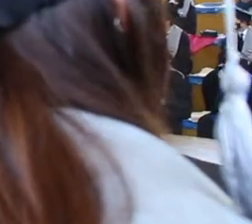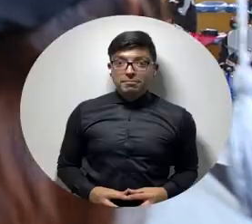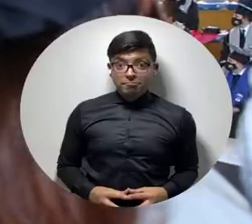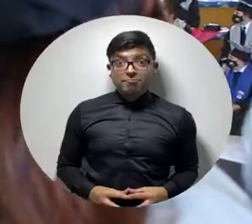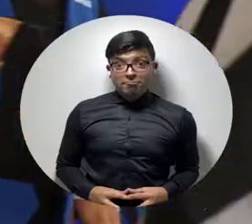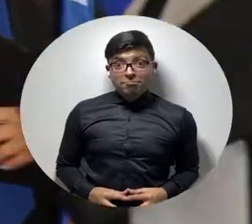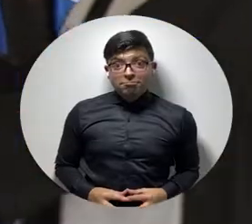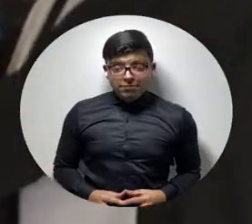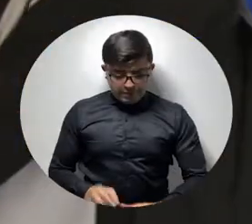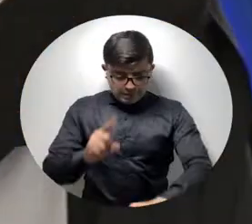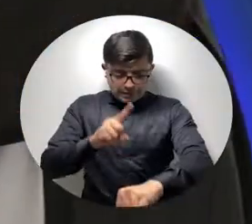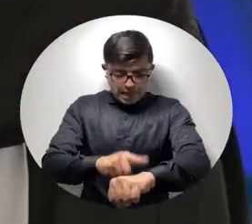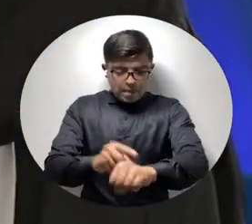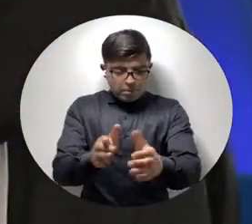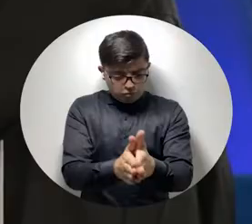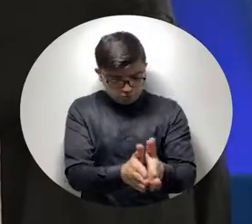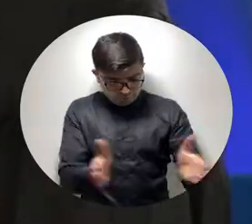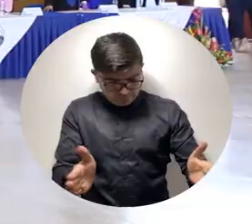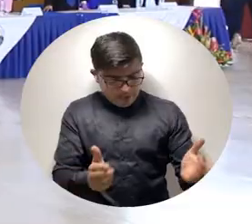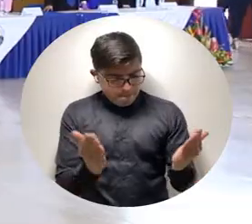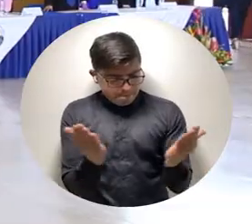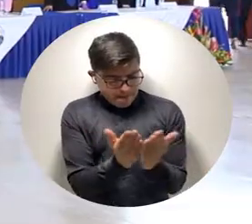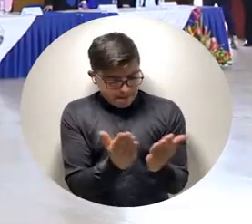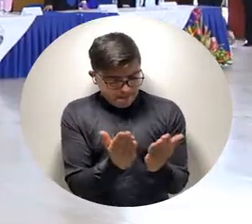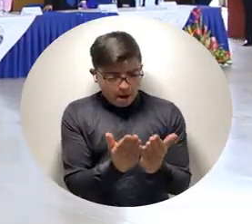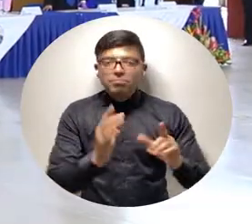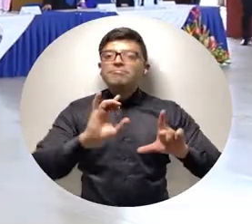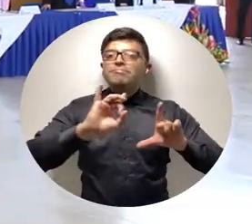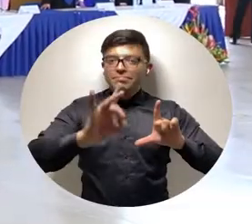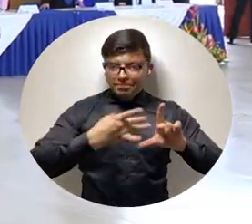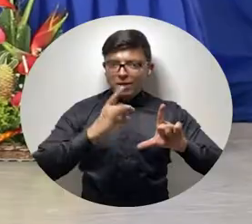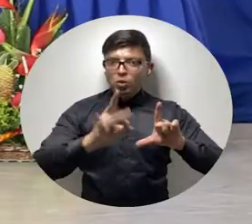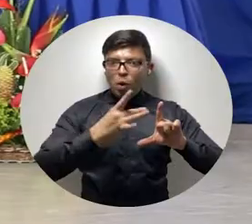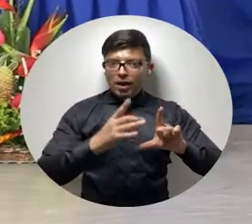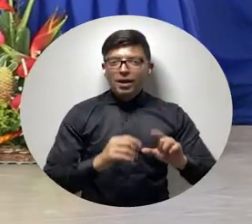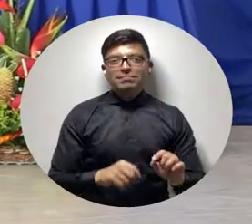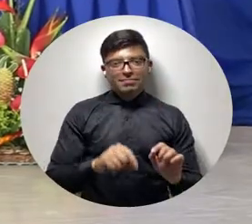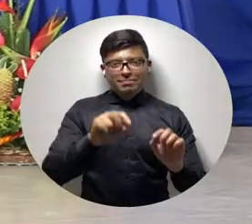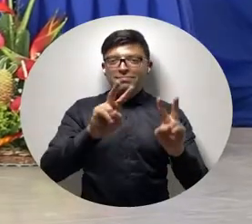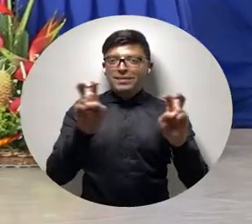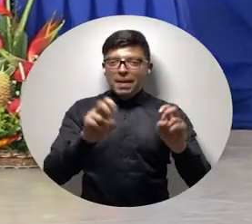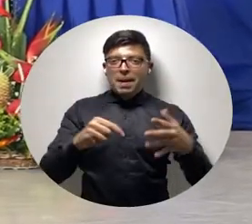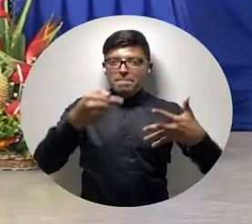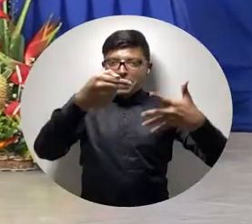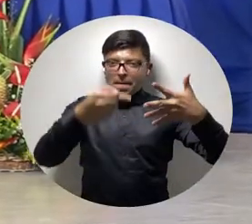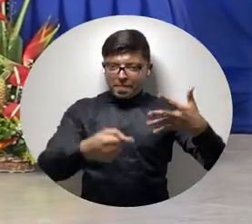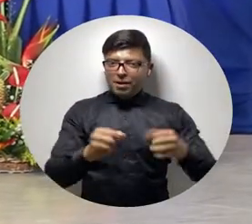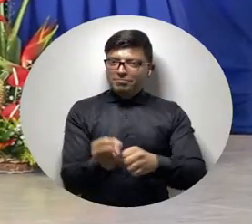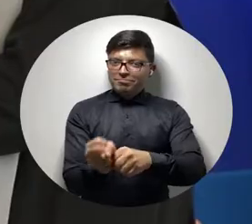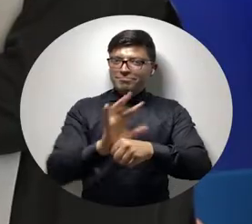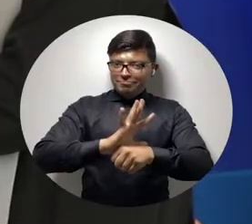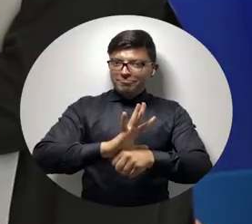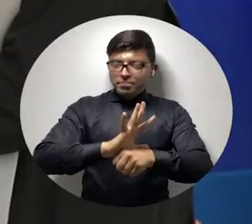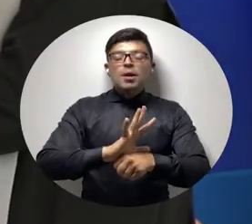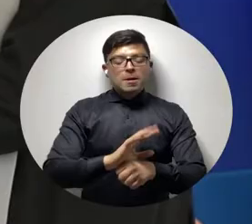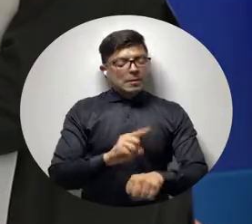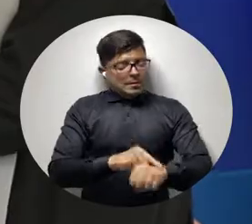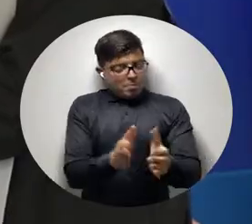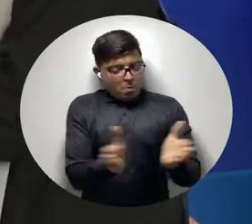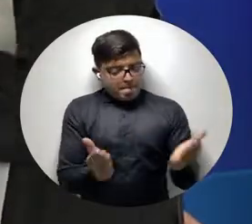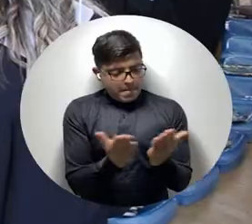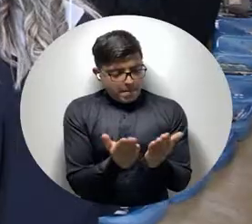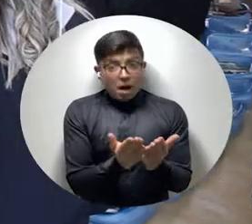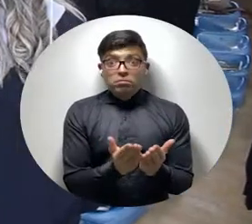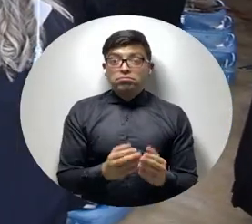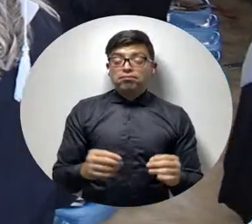A pesar de que parte o la totalidad de los estudios se cursaron en la virtualidad por las restricciones de la pandemia, la alma mater hizo posible que